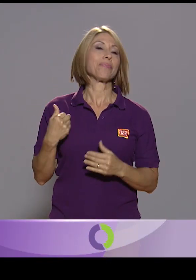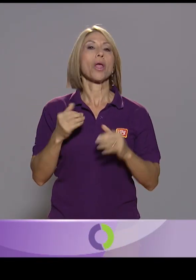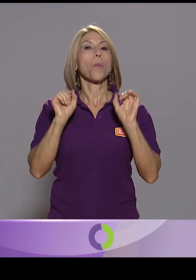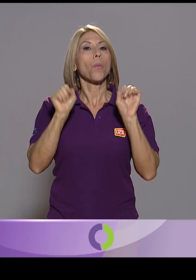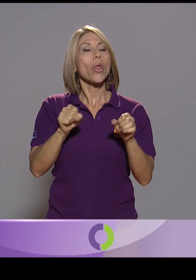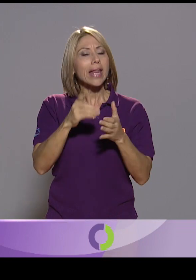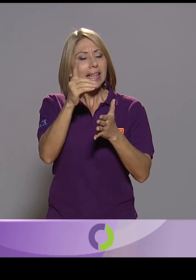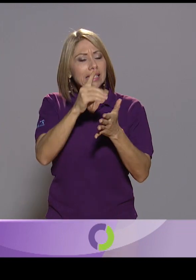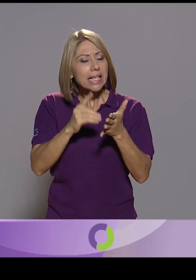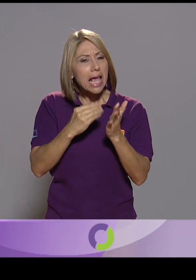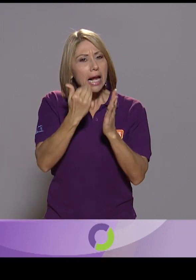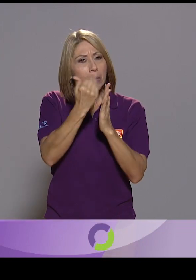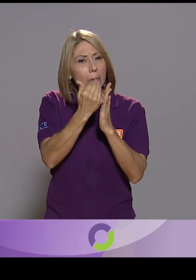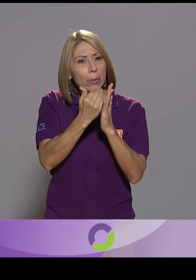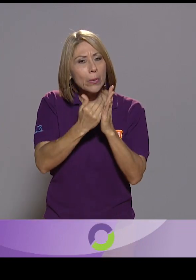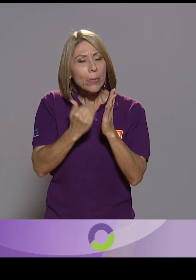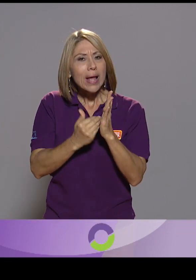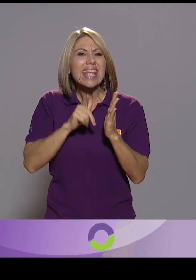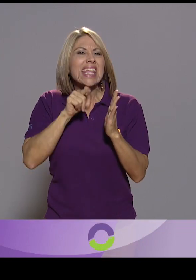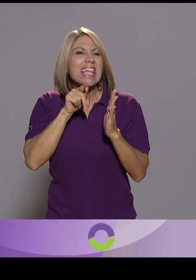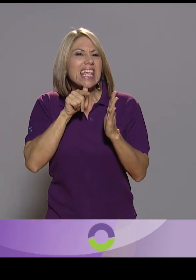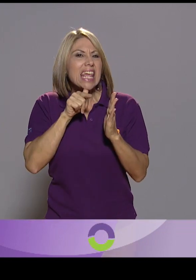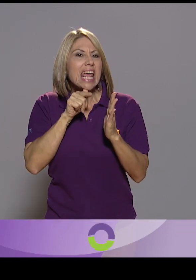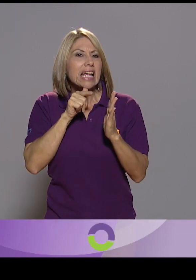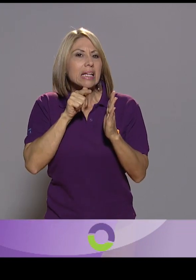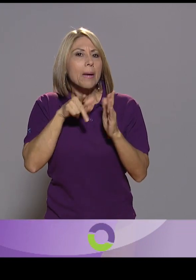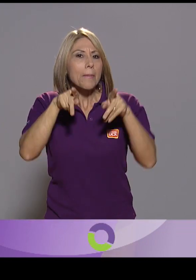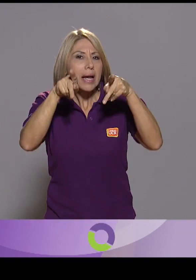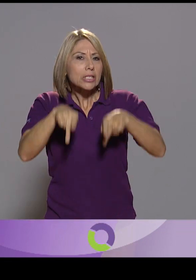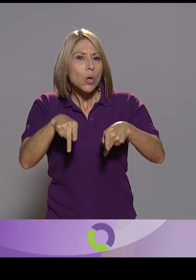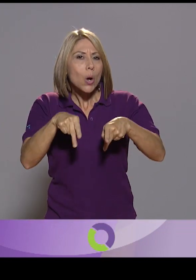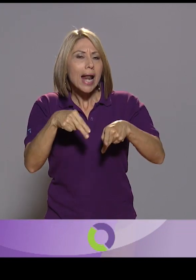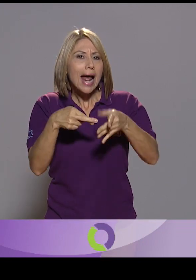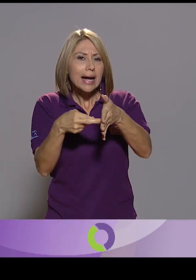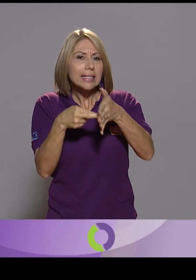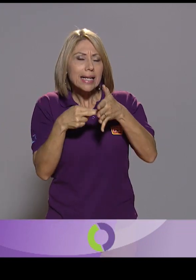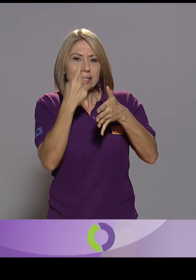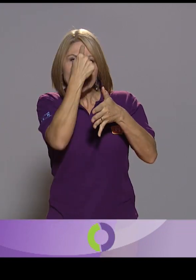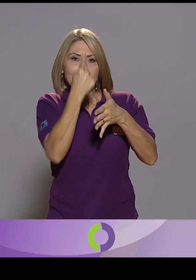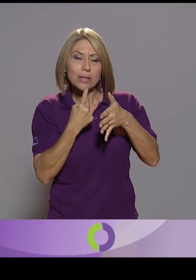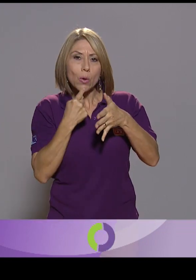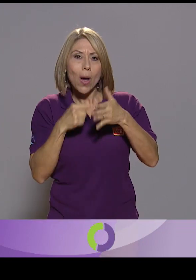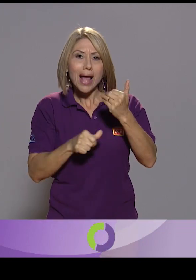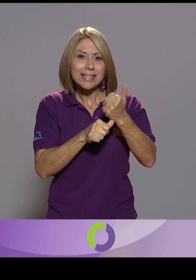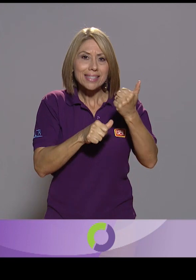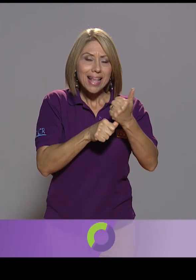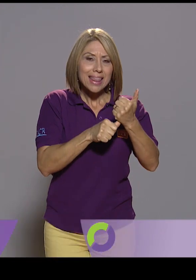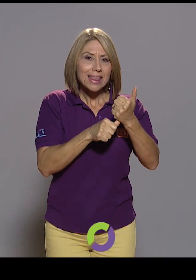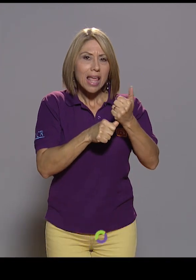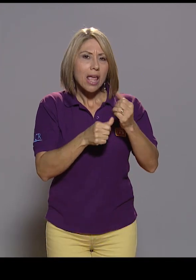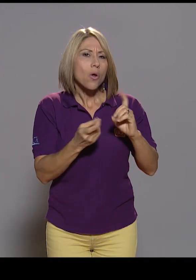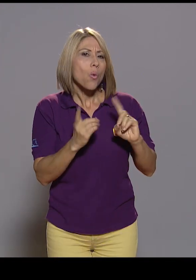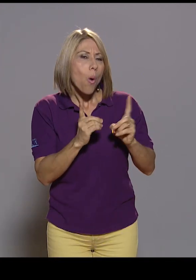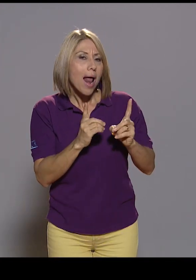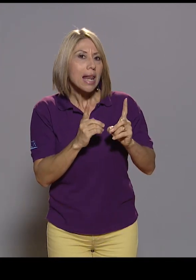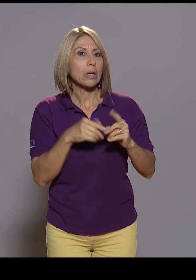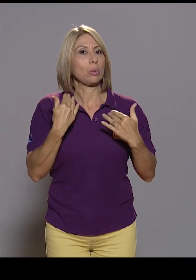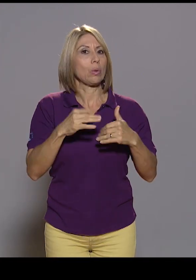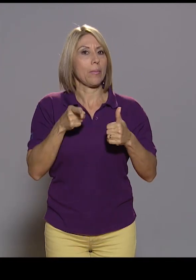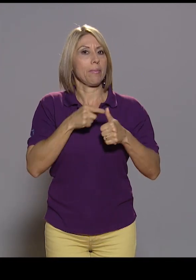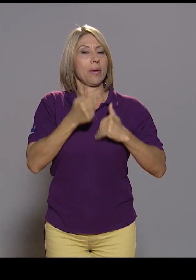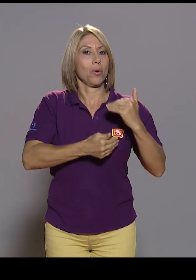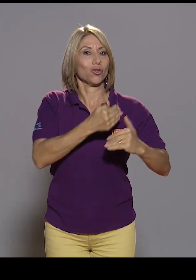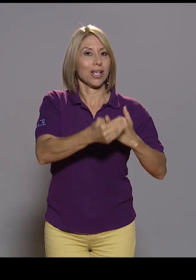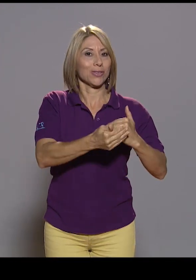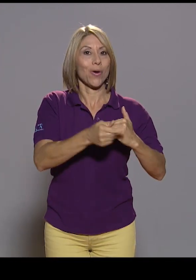asistente, ¿verdad?, fue un proceso inicial, ¿verdad?, eso fue lo primero que se hizo con las personas con discapacidad, definir el perfil, ¿verdad?, qué